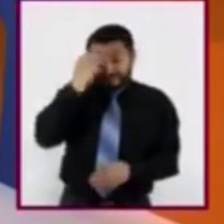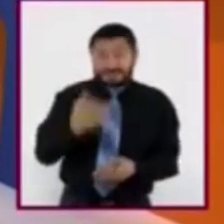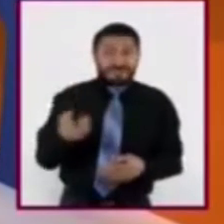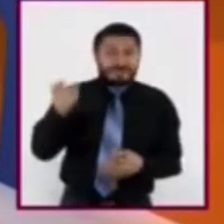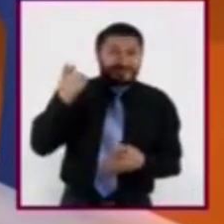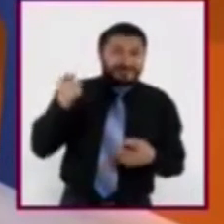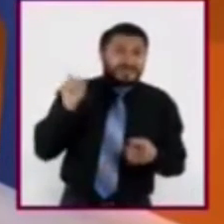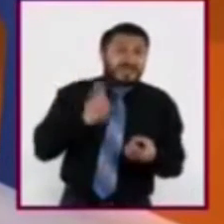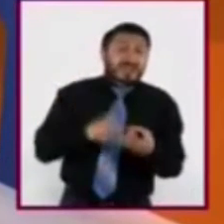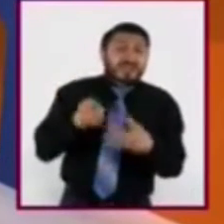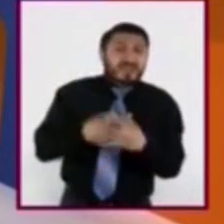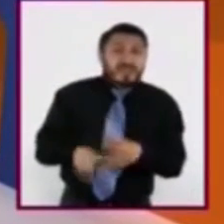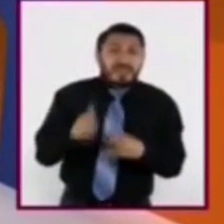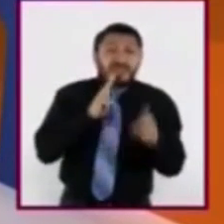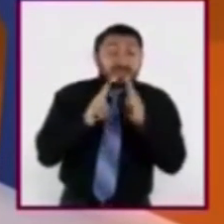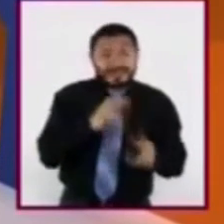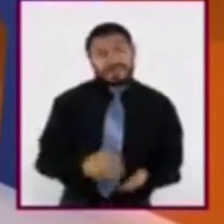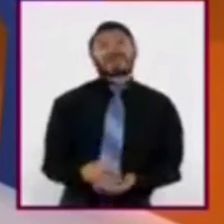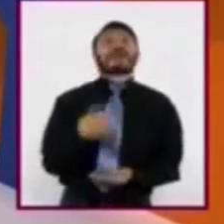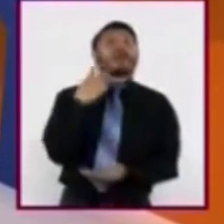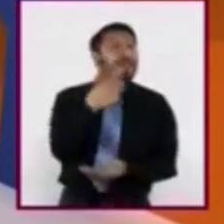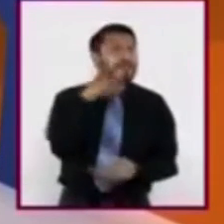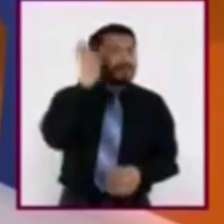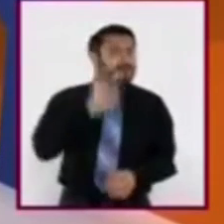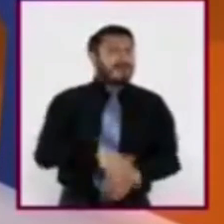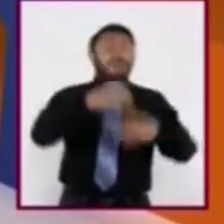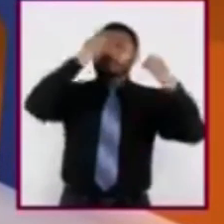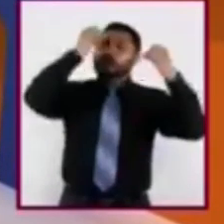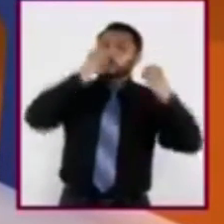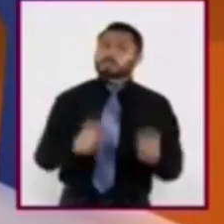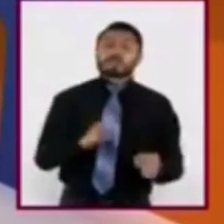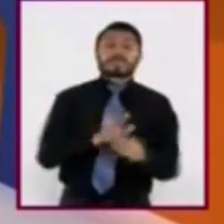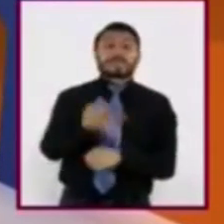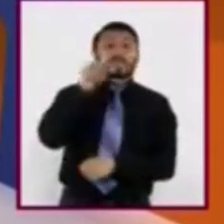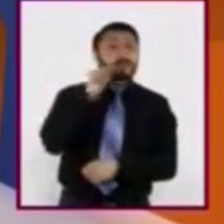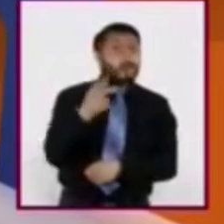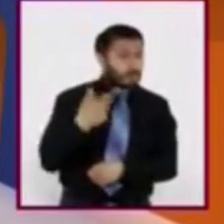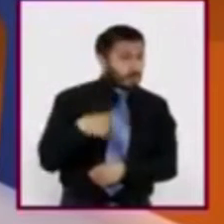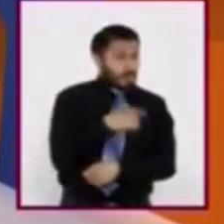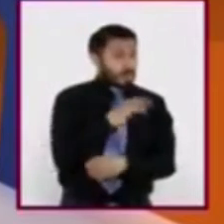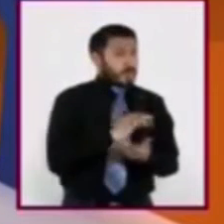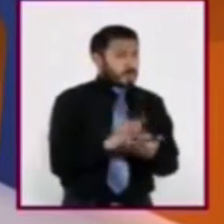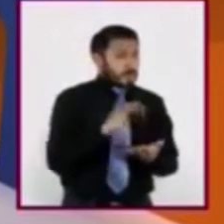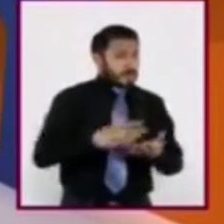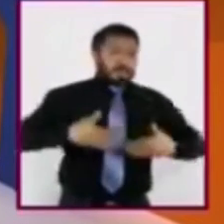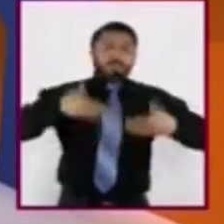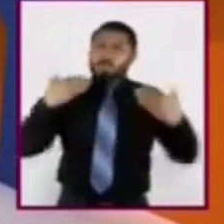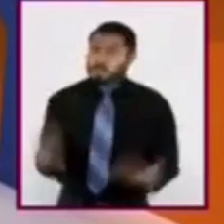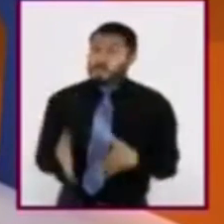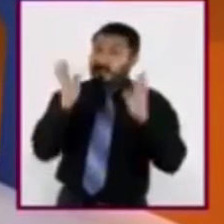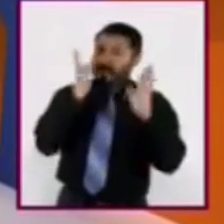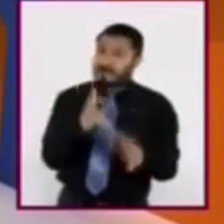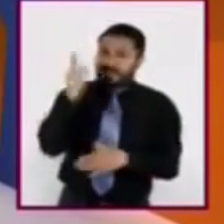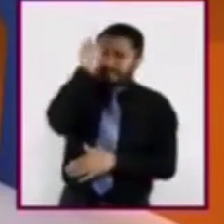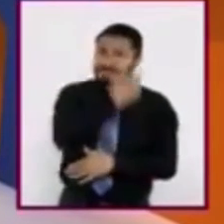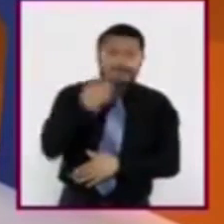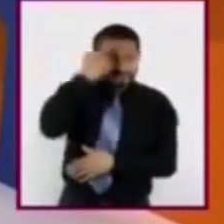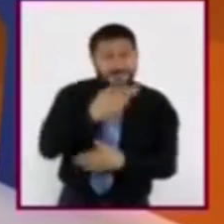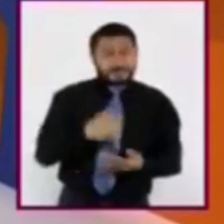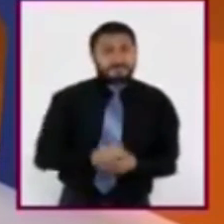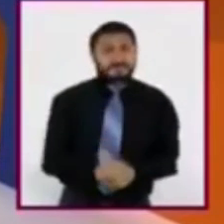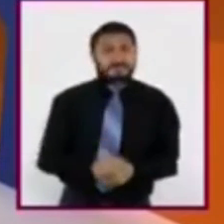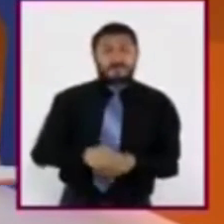noticias? Porque nos da mayor certeza de que lo que vamos a leer es confiable y está verificado. Cuando un medio